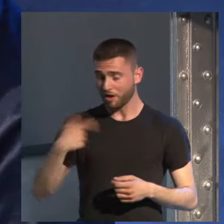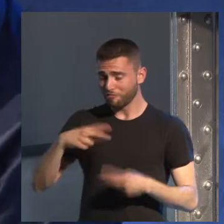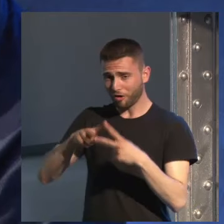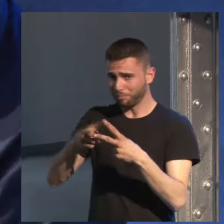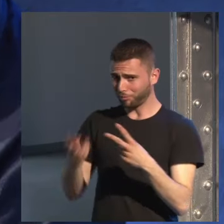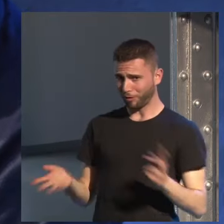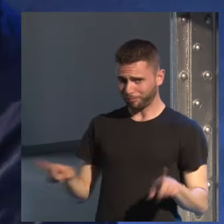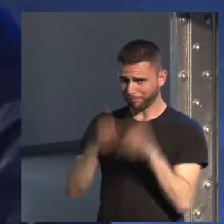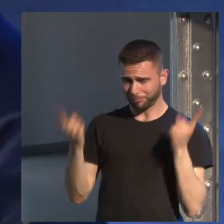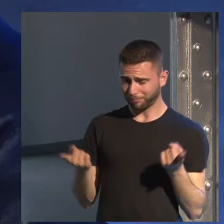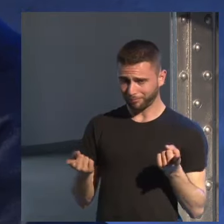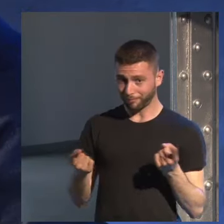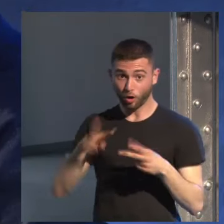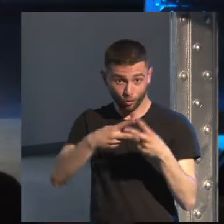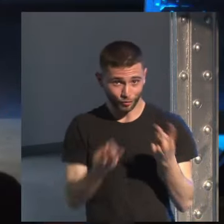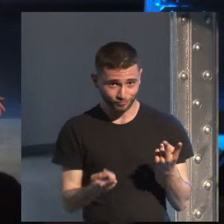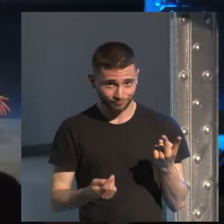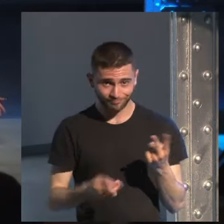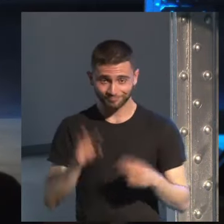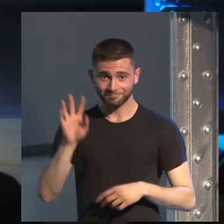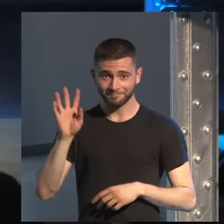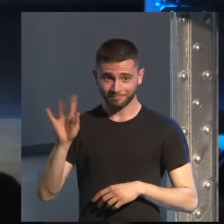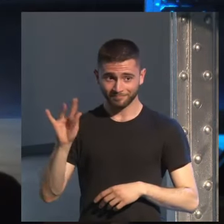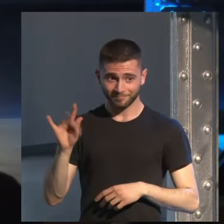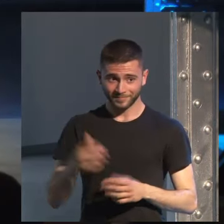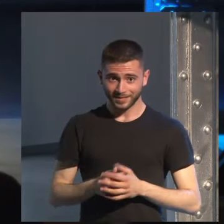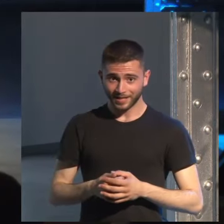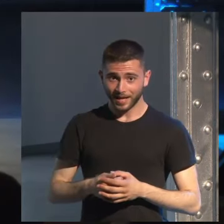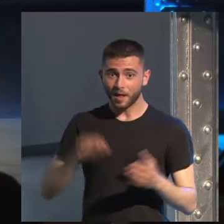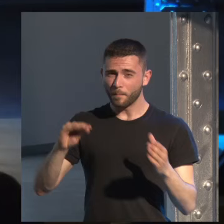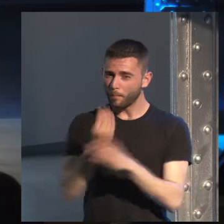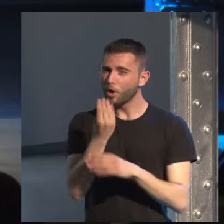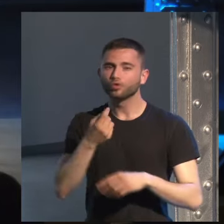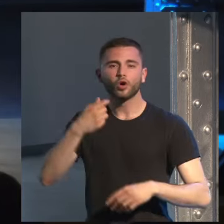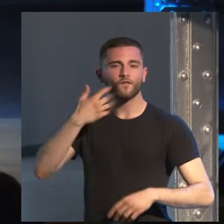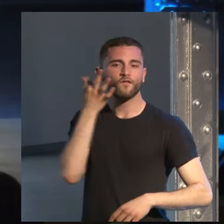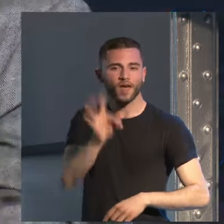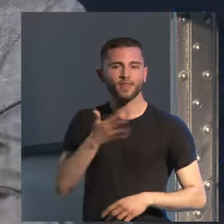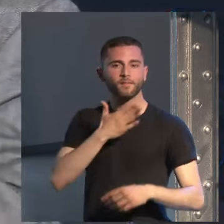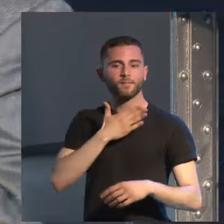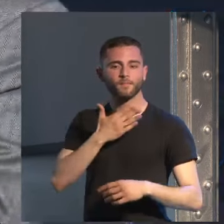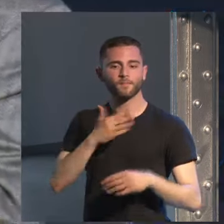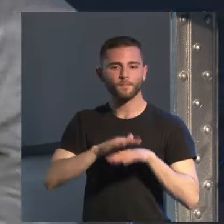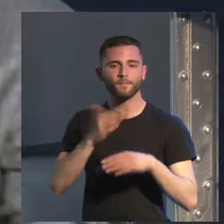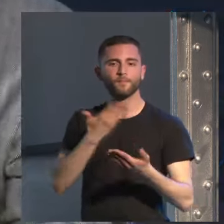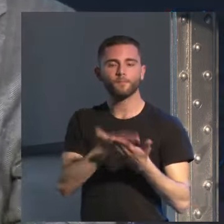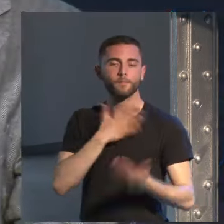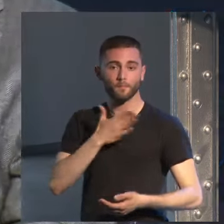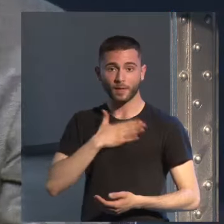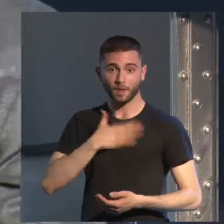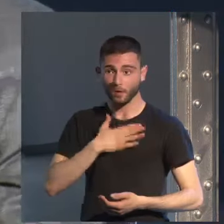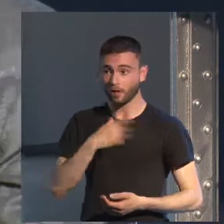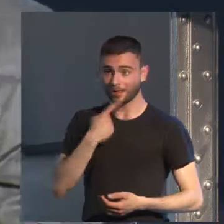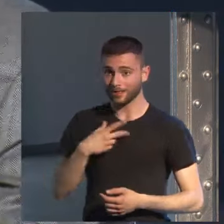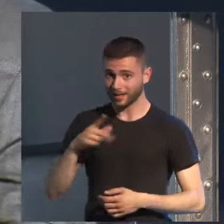sí sí porque con el hombre que ¿te dejan los productores? con el hombre que amaba los perros el productor francés me pidió que y le dije no ahí sí que no